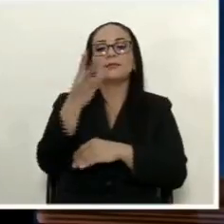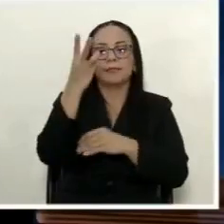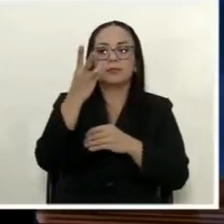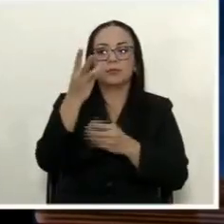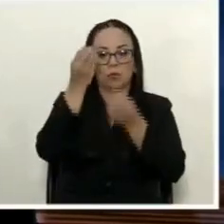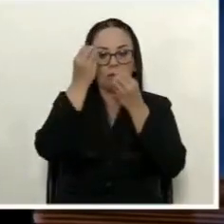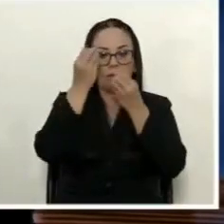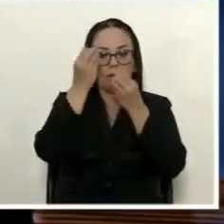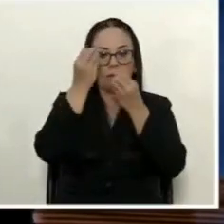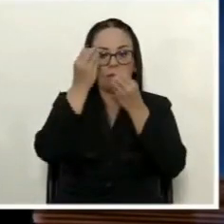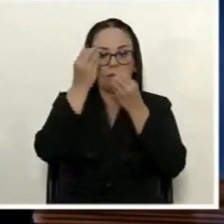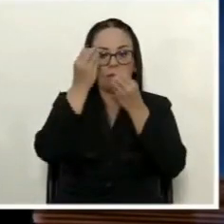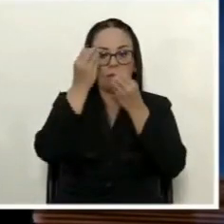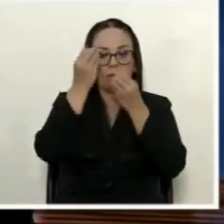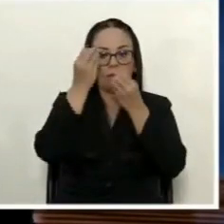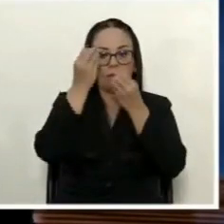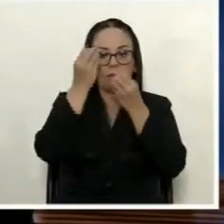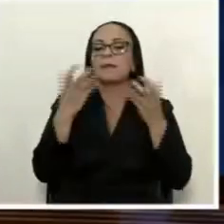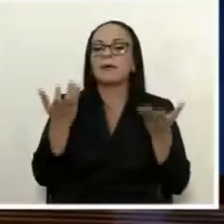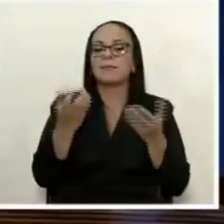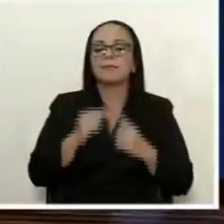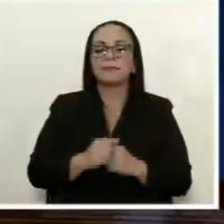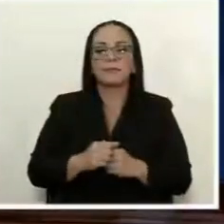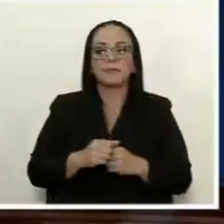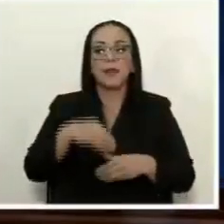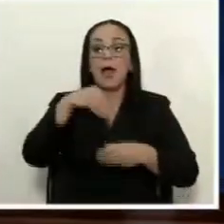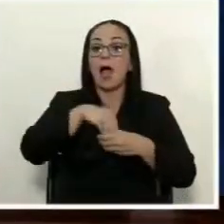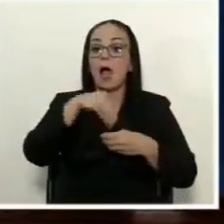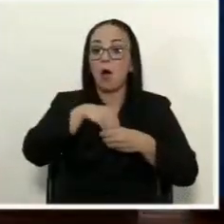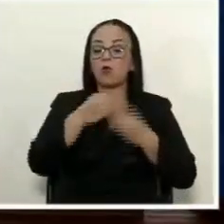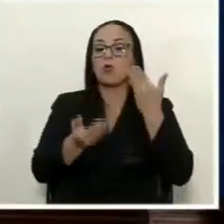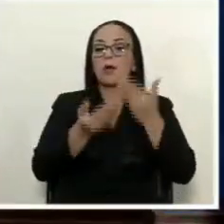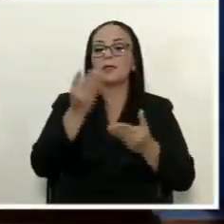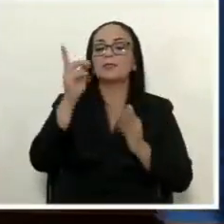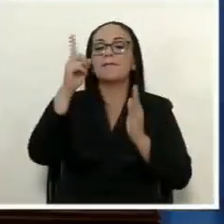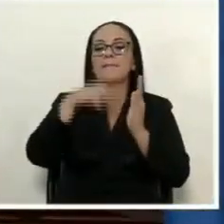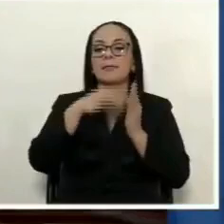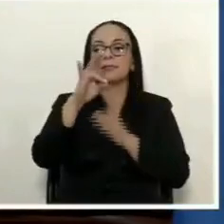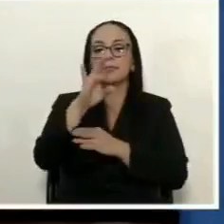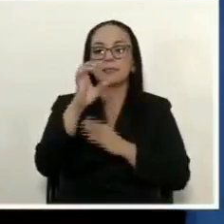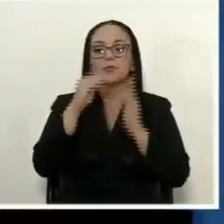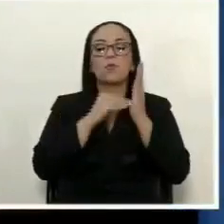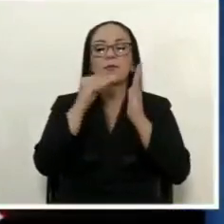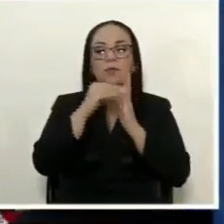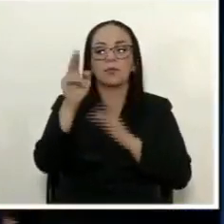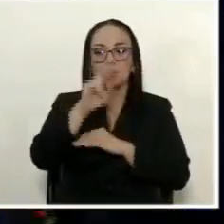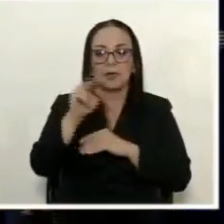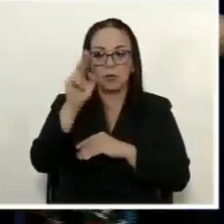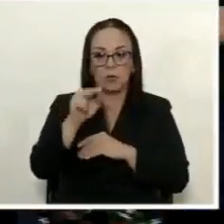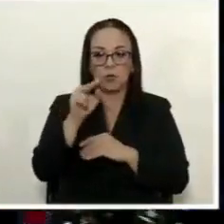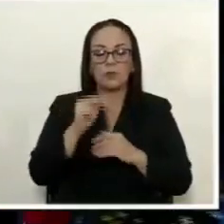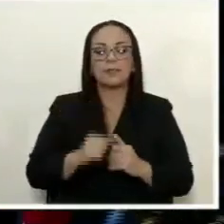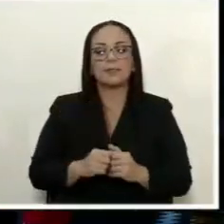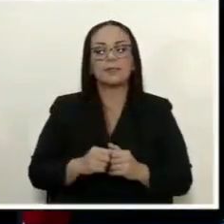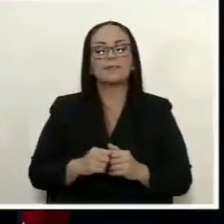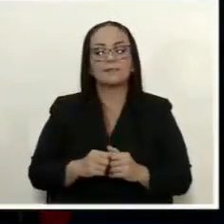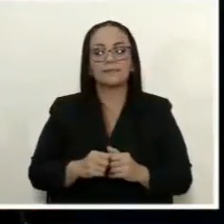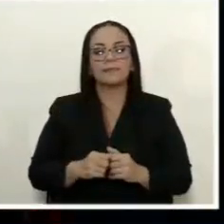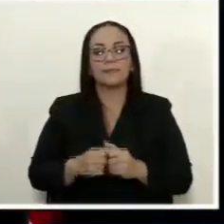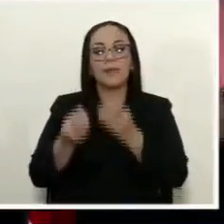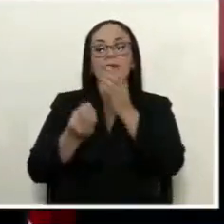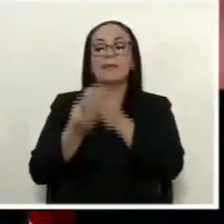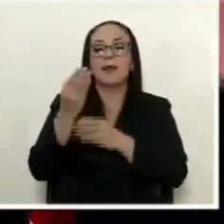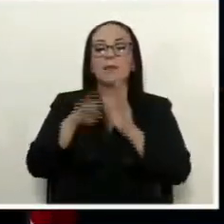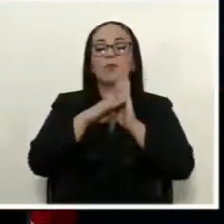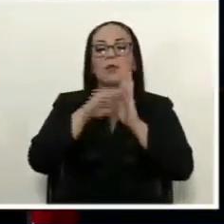donde vamos a hablar sobre el ahorro de casi mil setecientos millones de colones que genera el